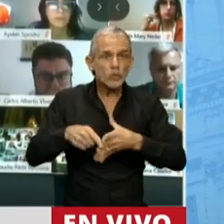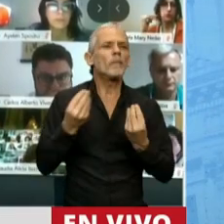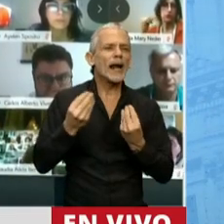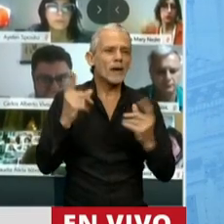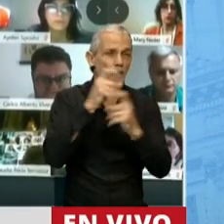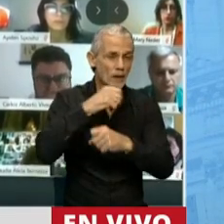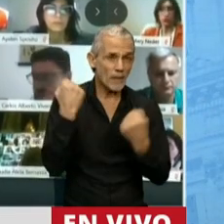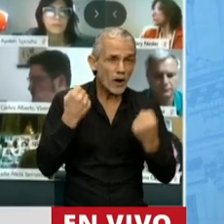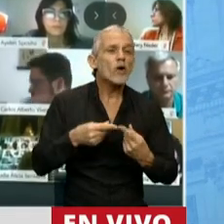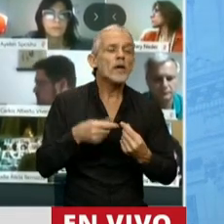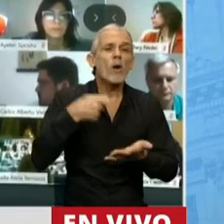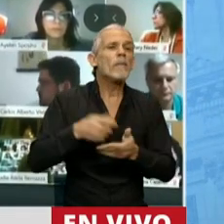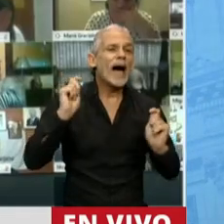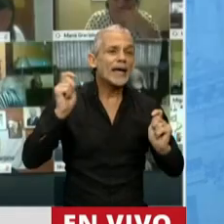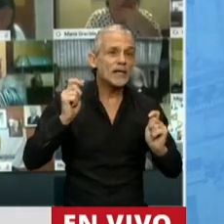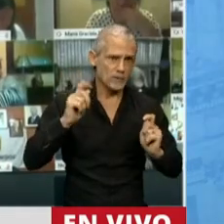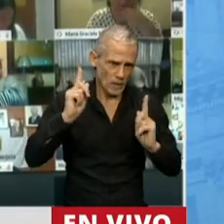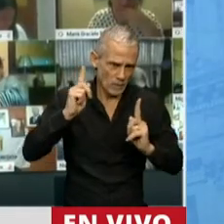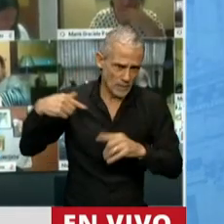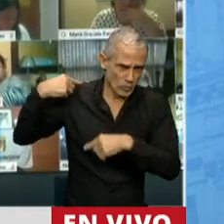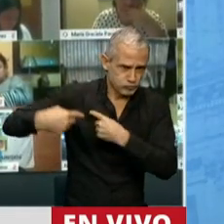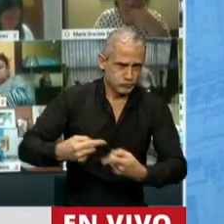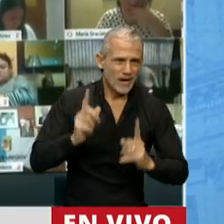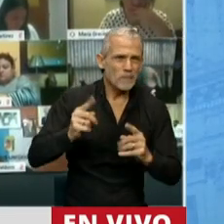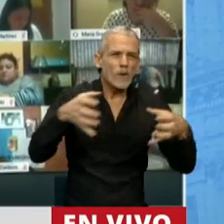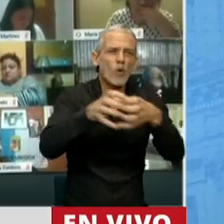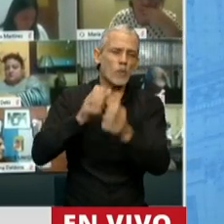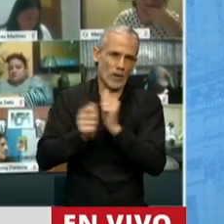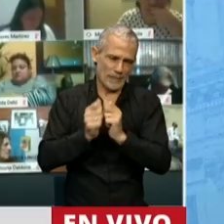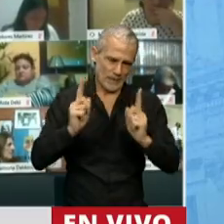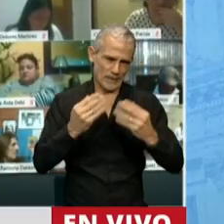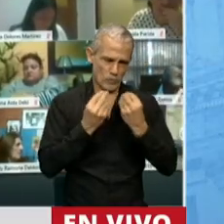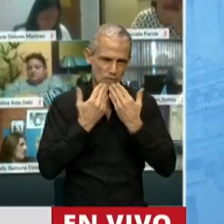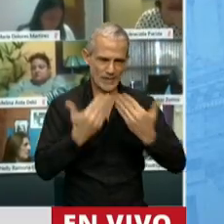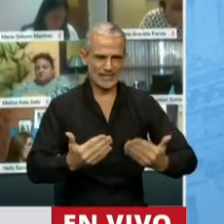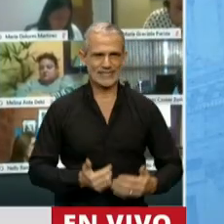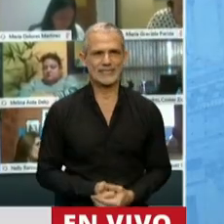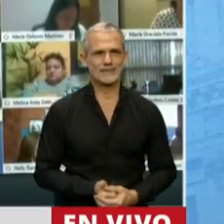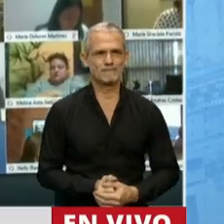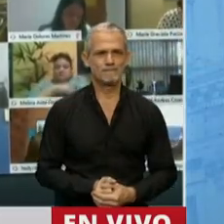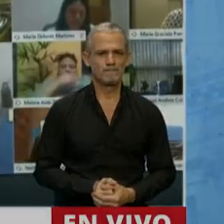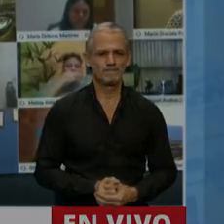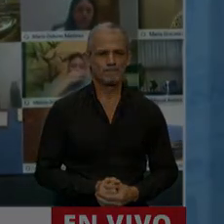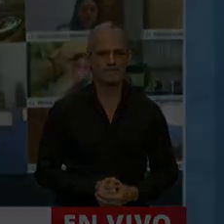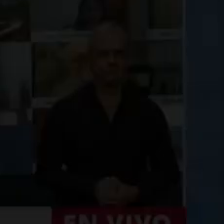la paguen los que la generaron, que son los grandes grupos empresarios. Muchas gracias, Presidente. Gracias, Diputado. Diputado. Diputado. Gracias.